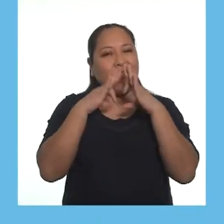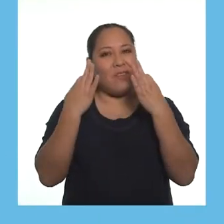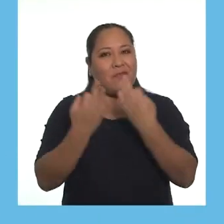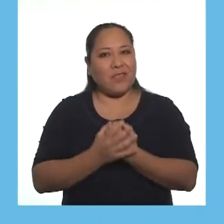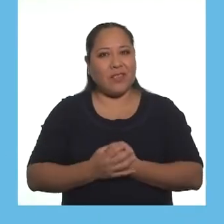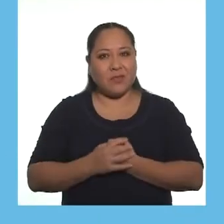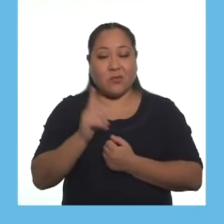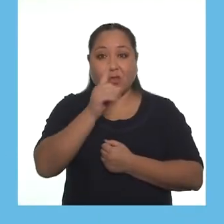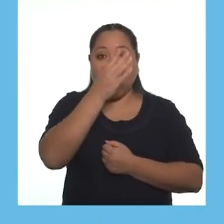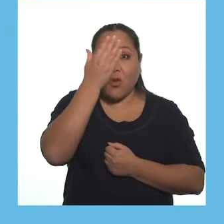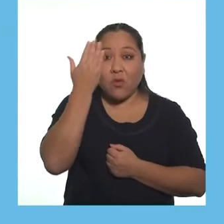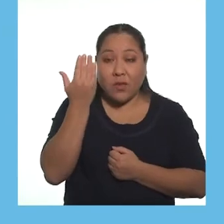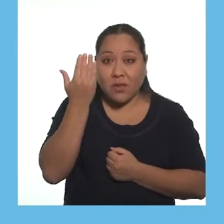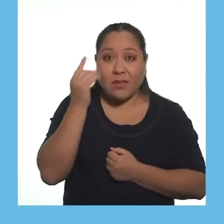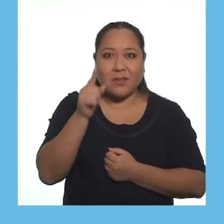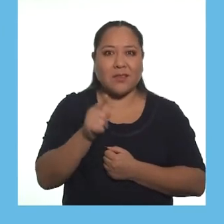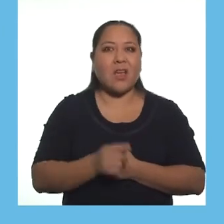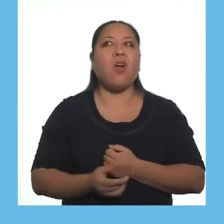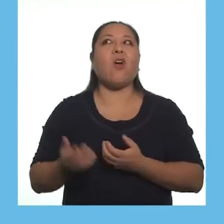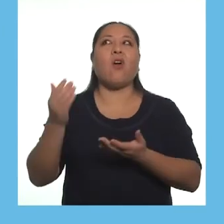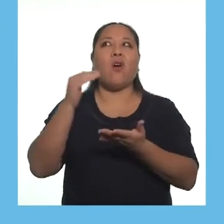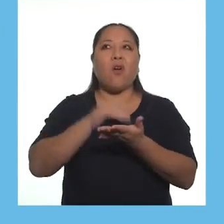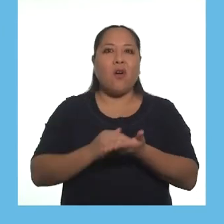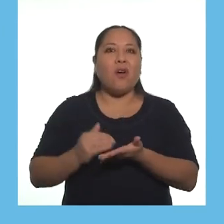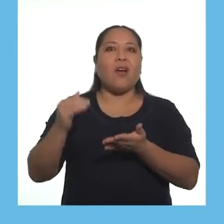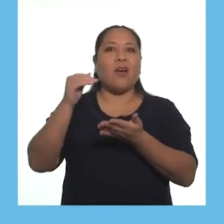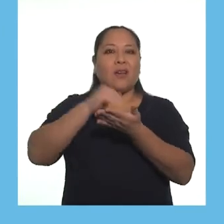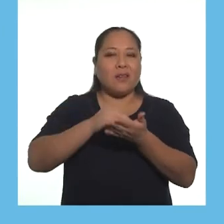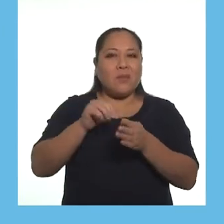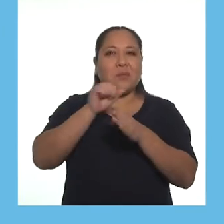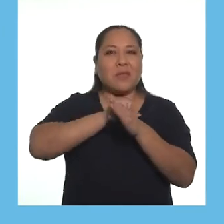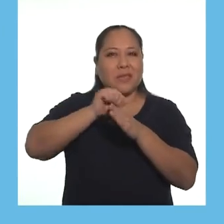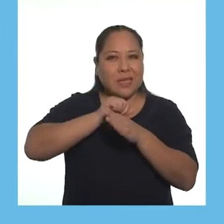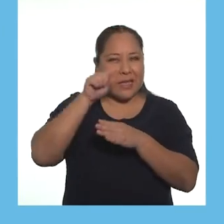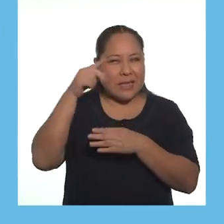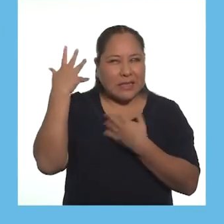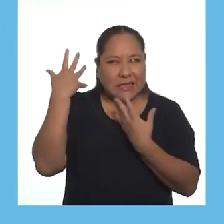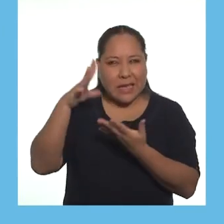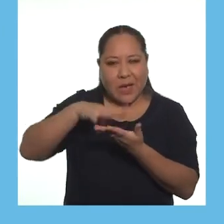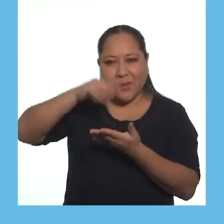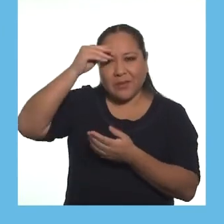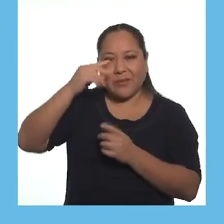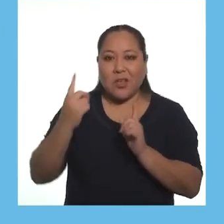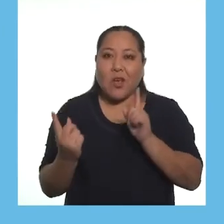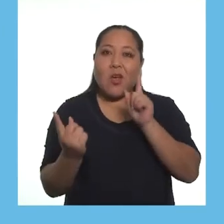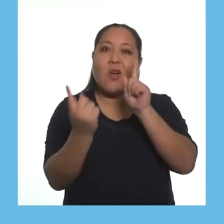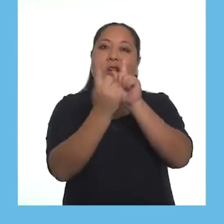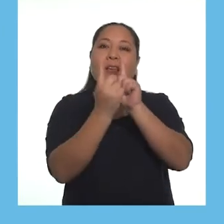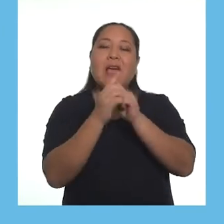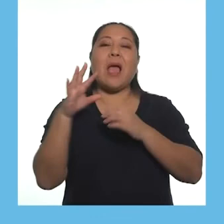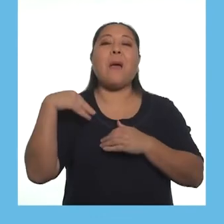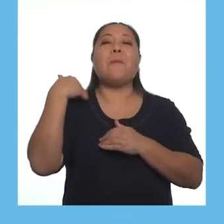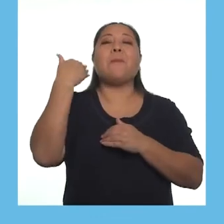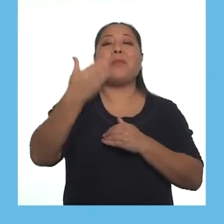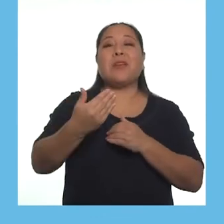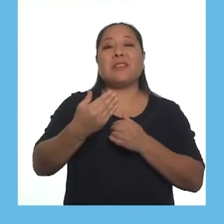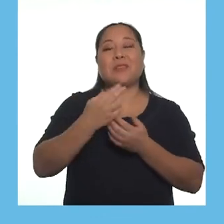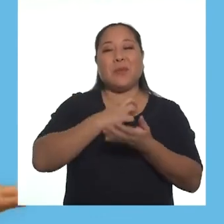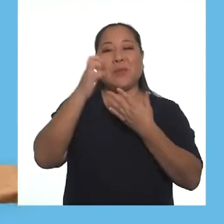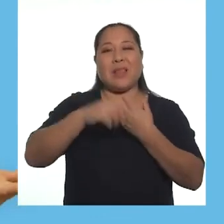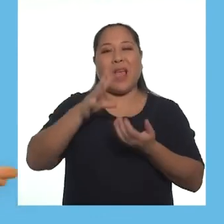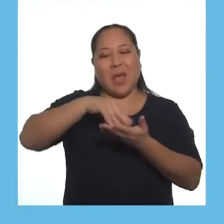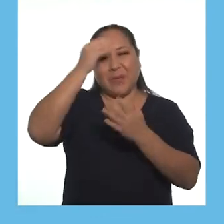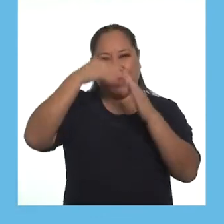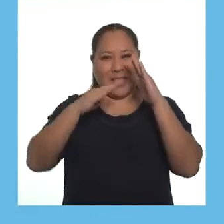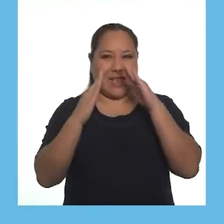todo, queridas familias. No se olviden de volver a practicar lo aprendido. Nos reencontramos en el